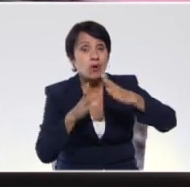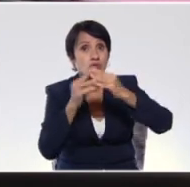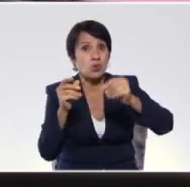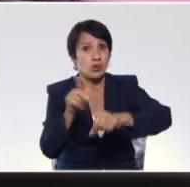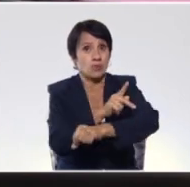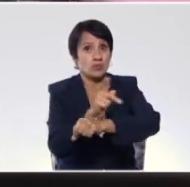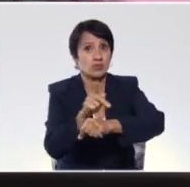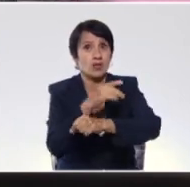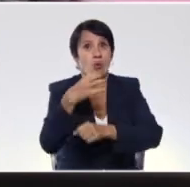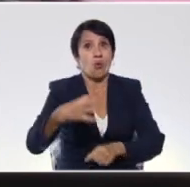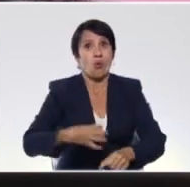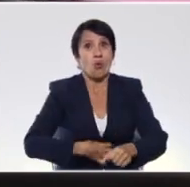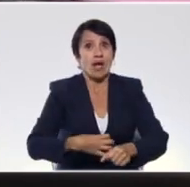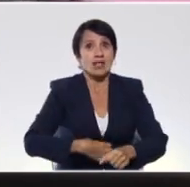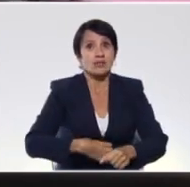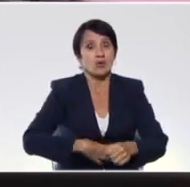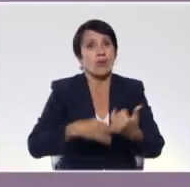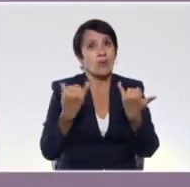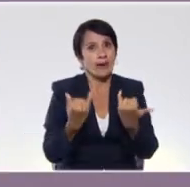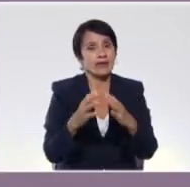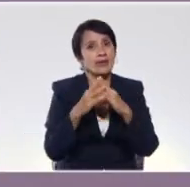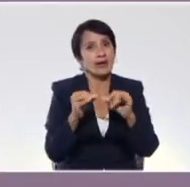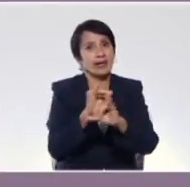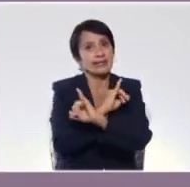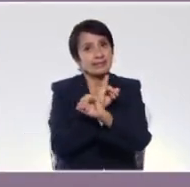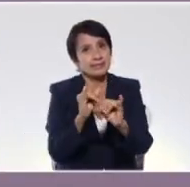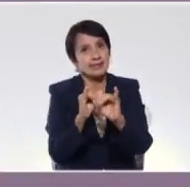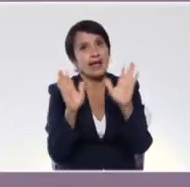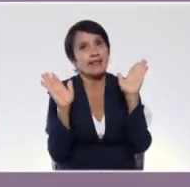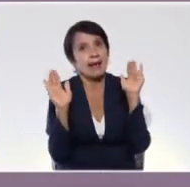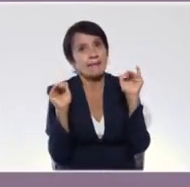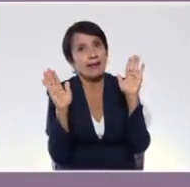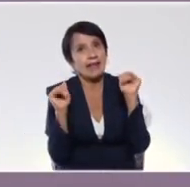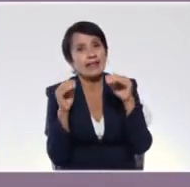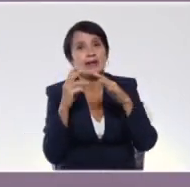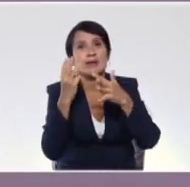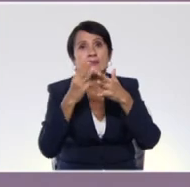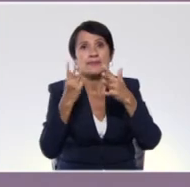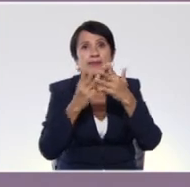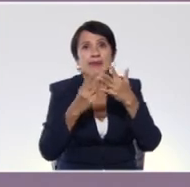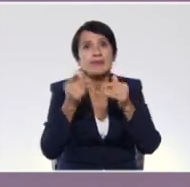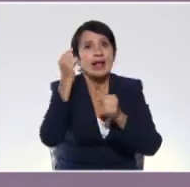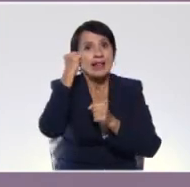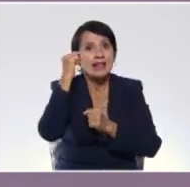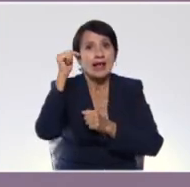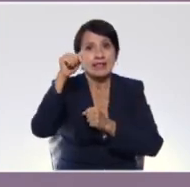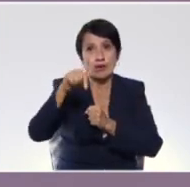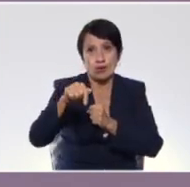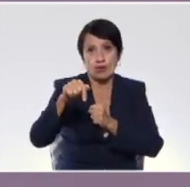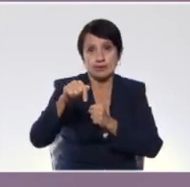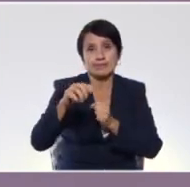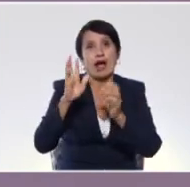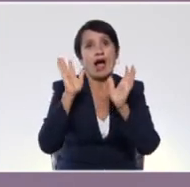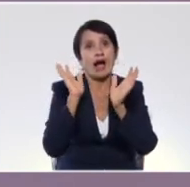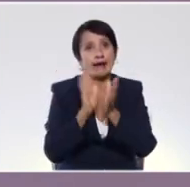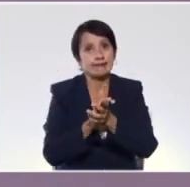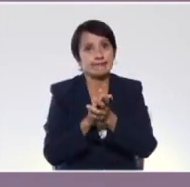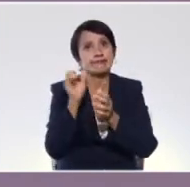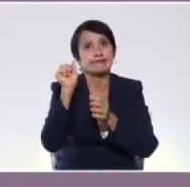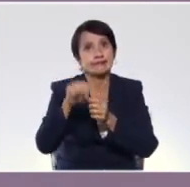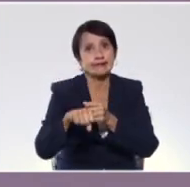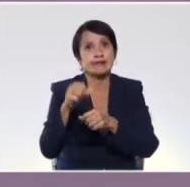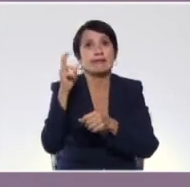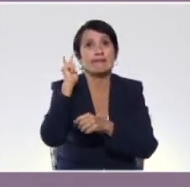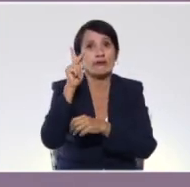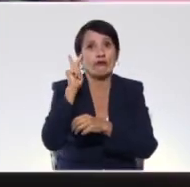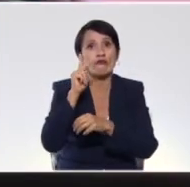en los cuentos. Bueno, Lola, ya ha llegado la hora de despedir nuestro segmento por el día de hoy. Ay, sí, profe.